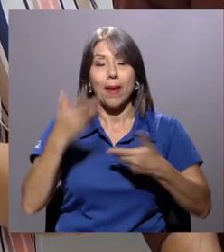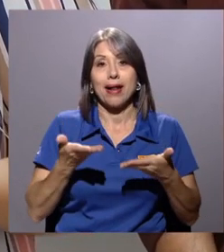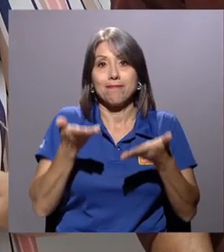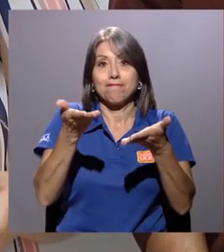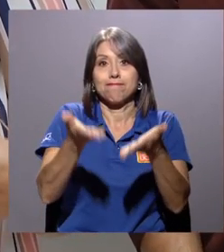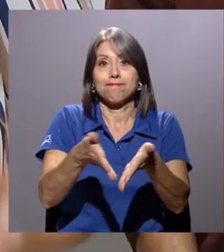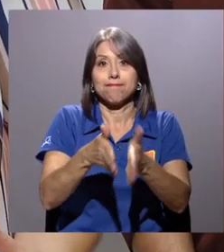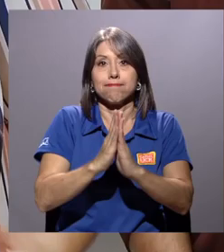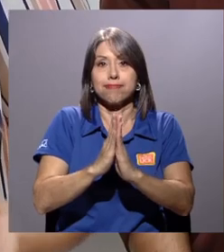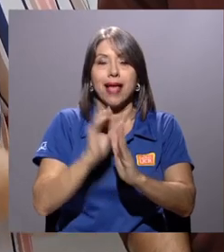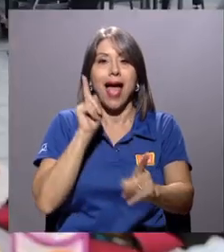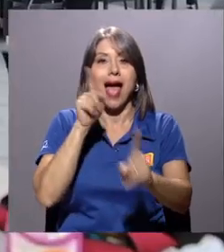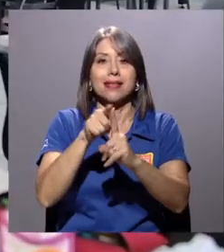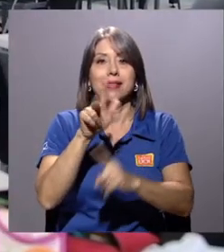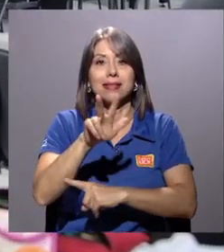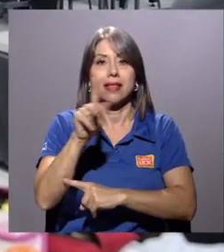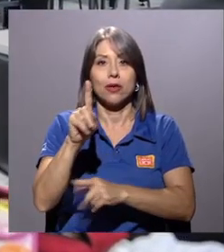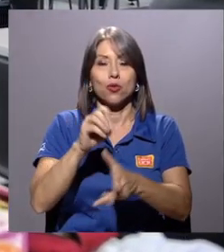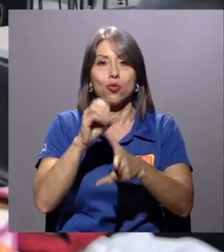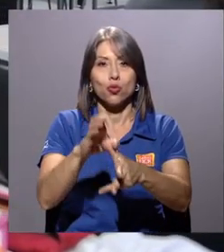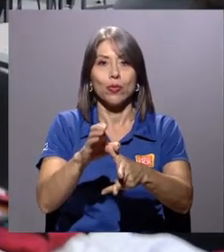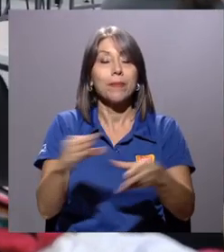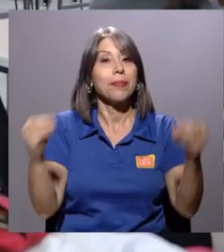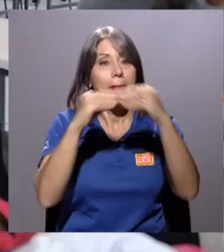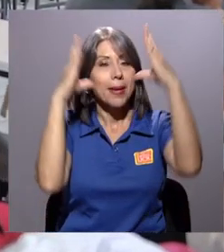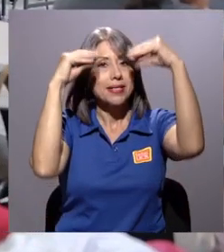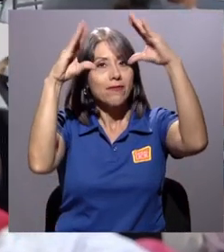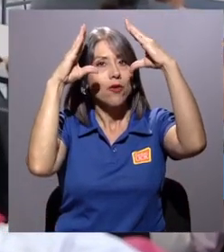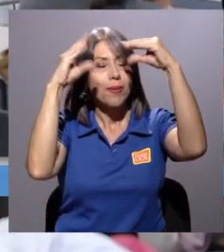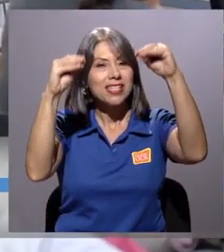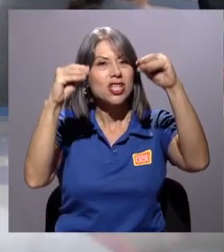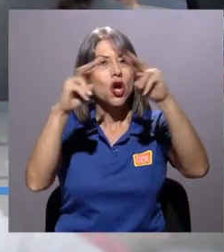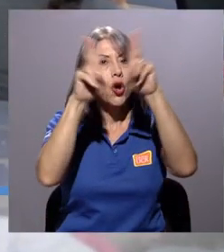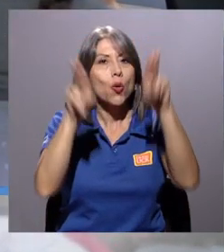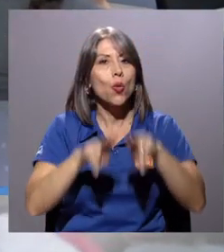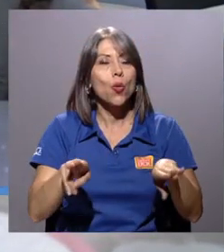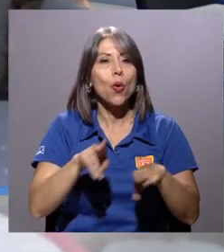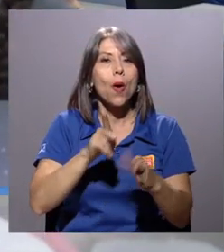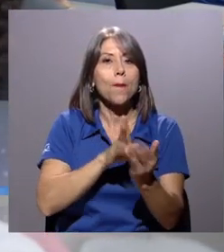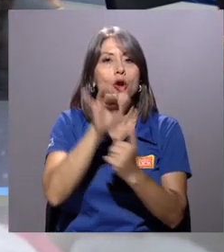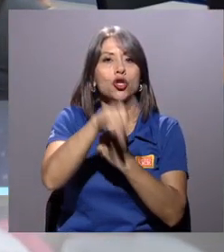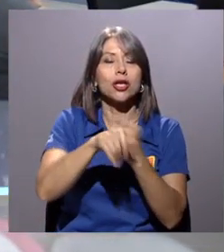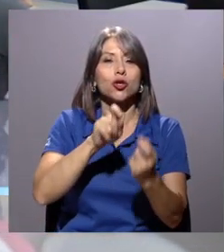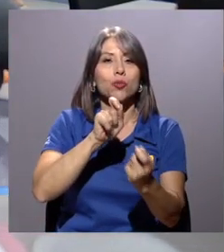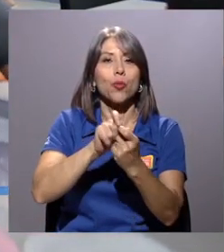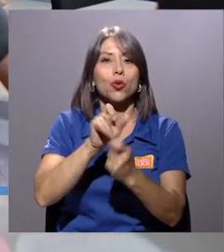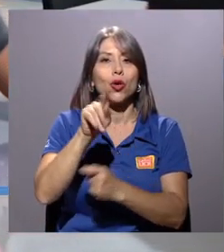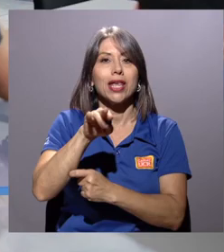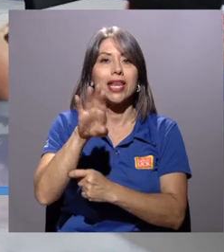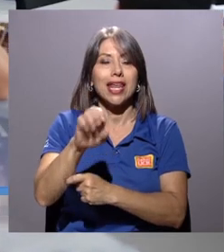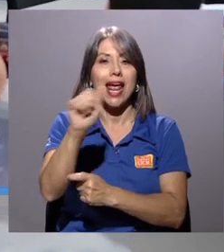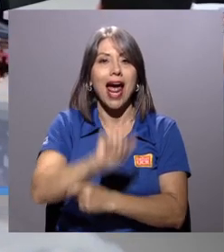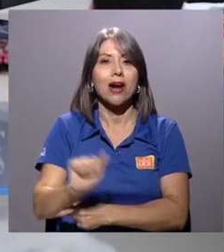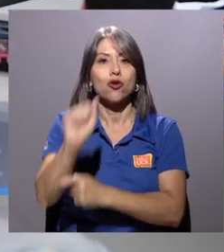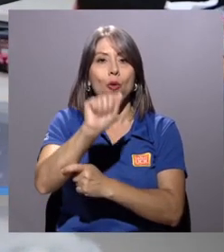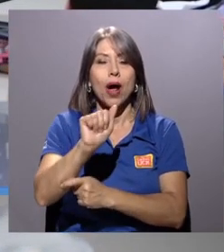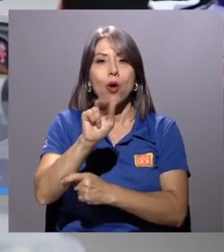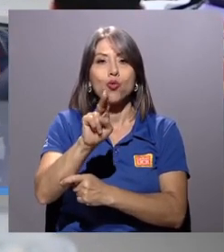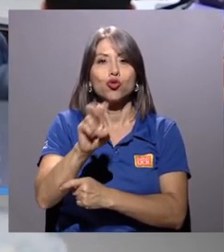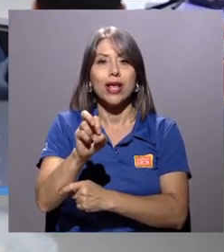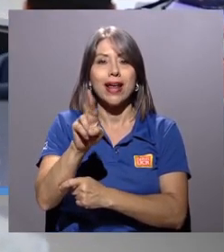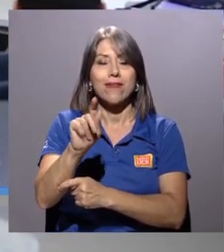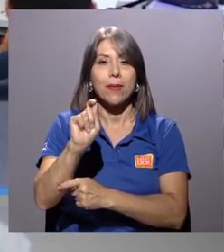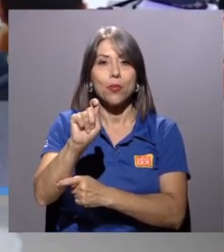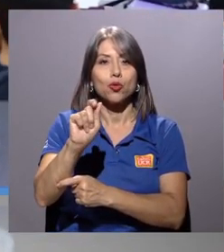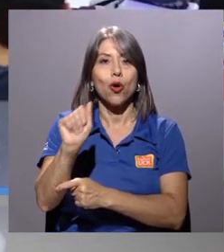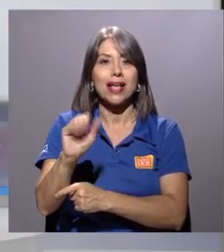solicitudes hasta el 31 de octubre. Para más información, diríjase al sitio web proyectos.inie.ucr.ac